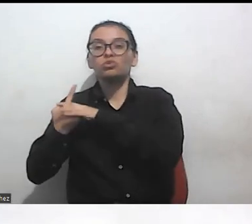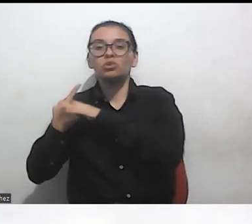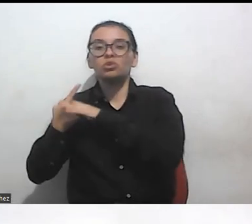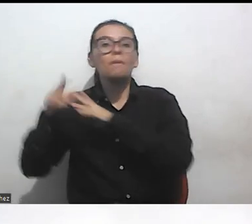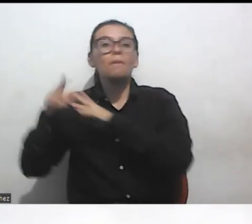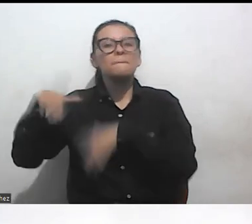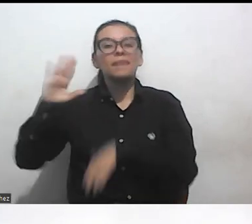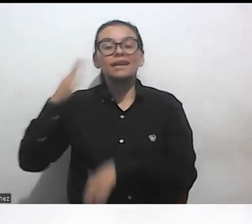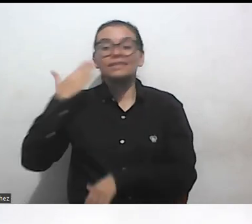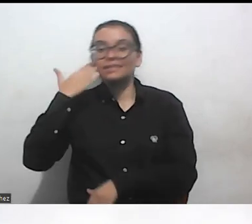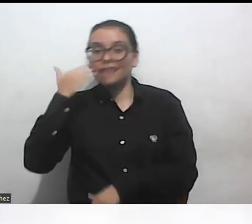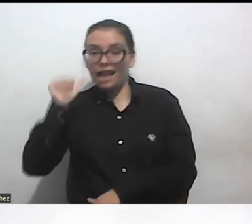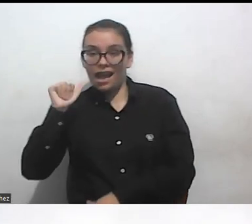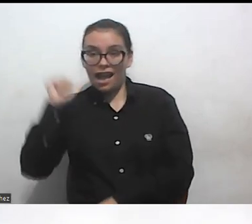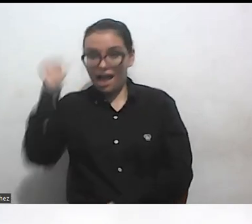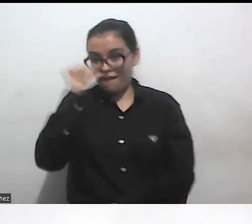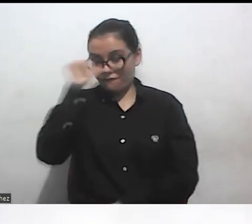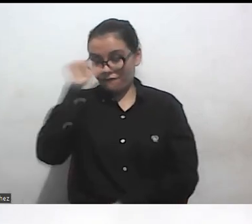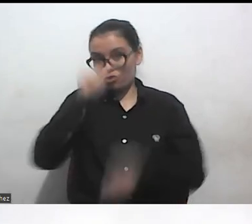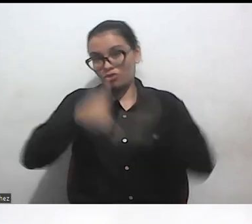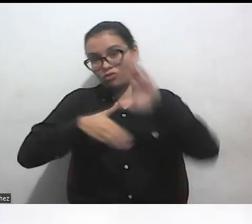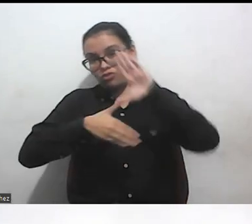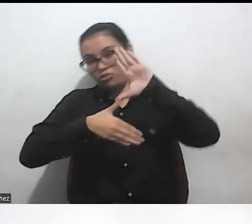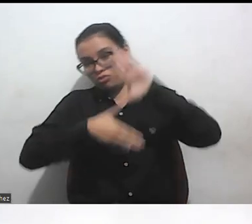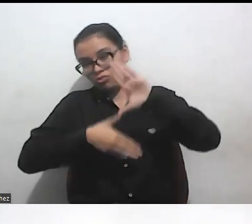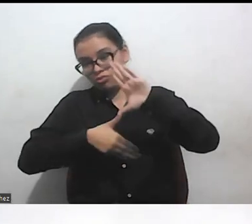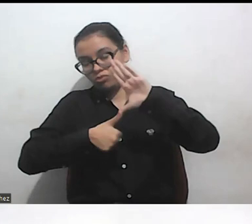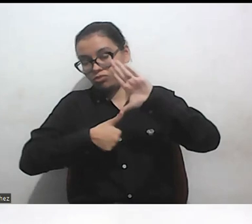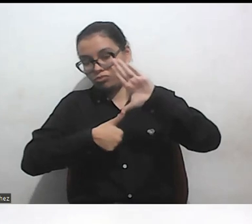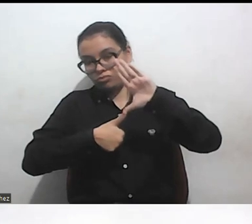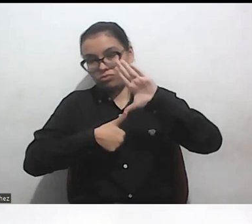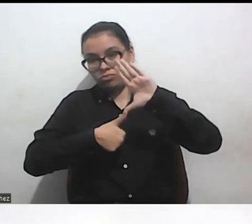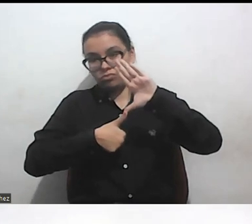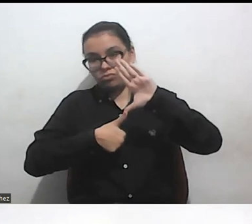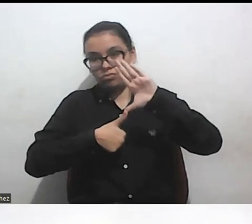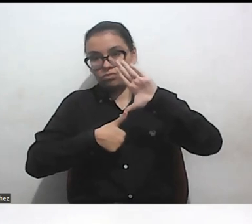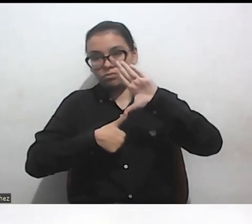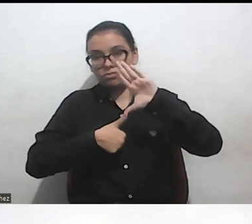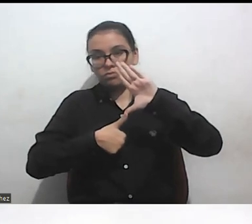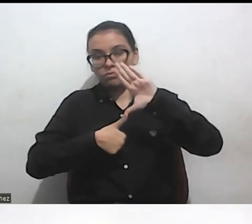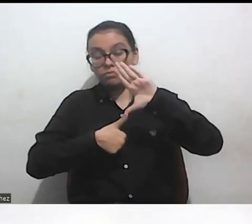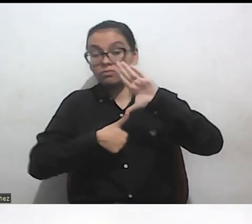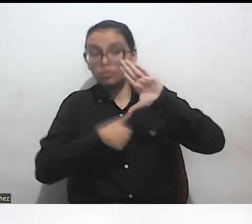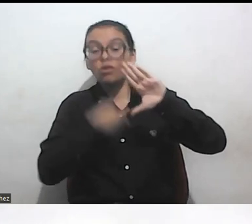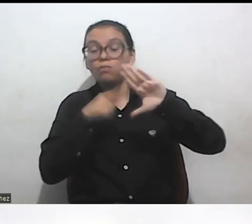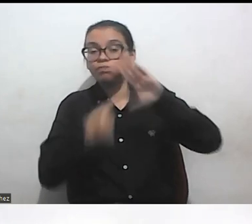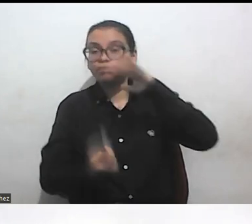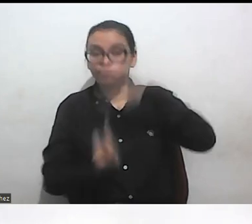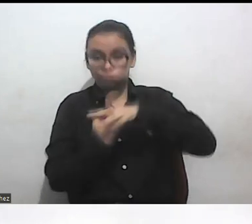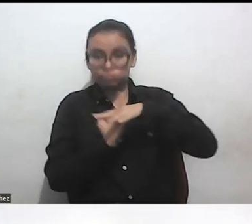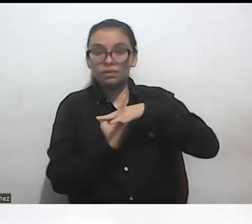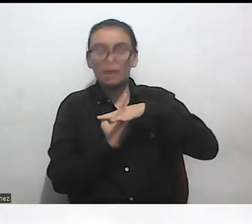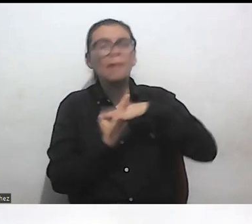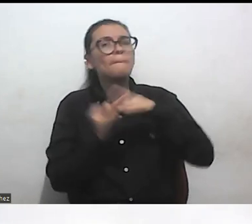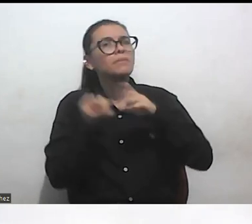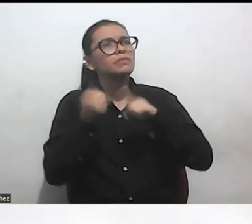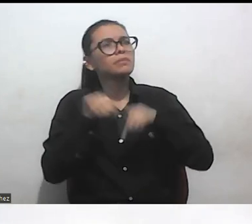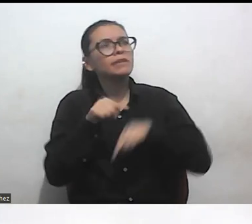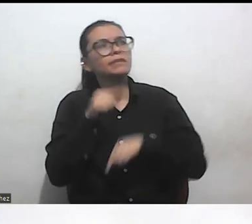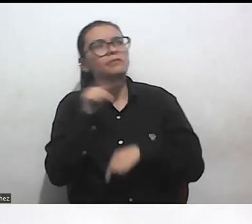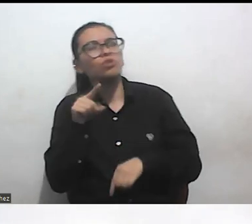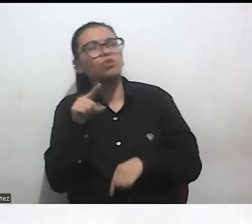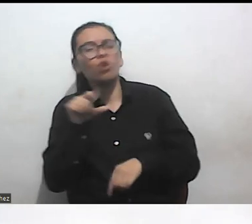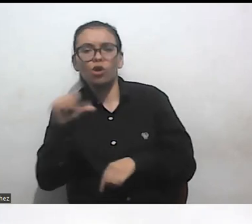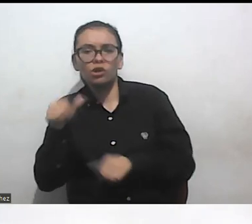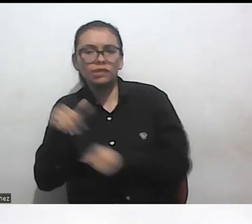afrodescendientes norteamericanos. Sin embargo, también hemos dicho que es conveniente reflexionar sobre las distintas expresiones de la